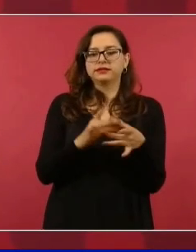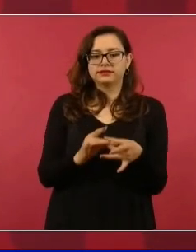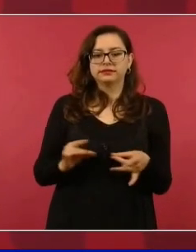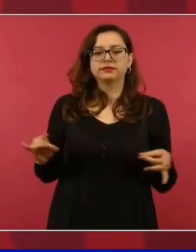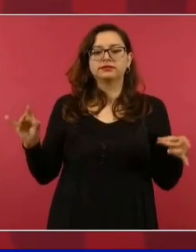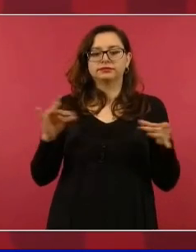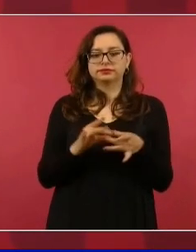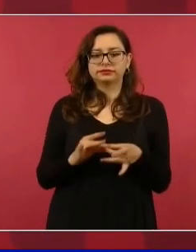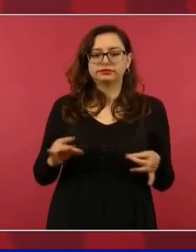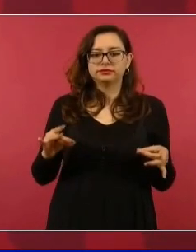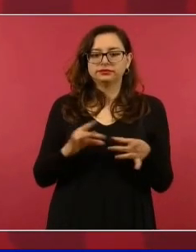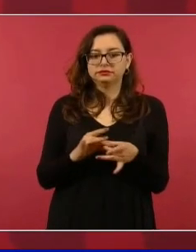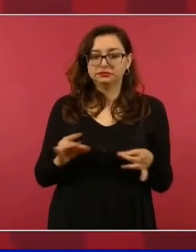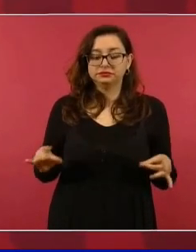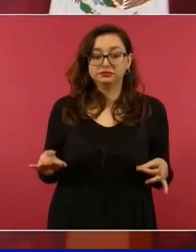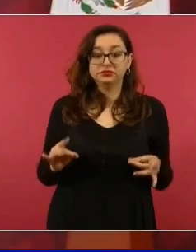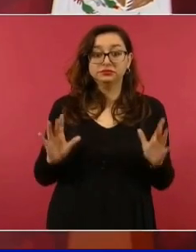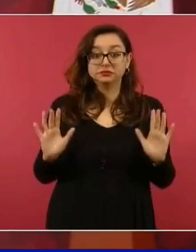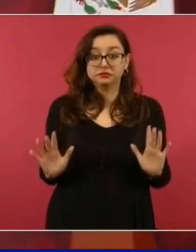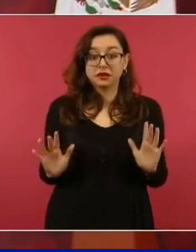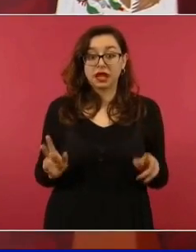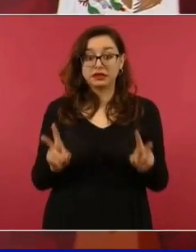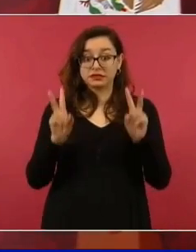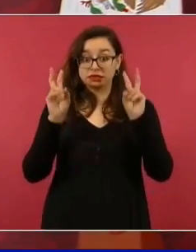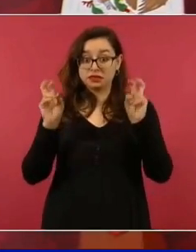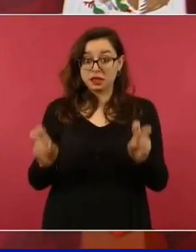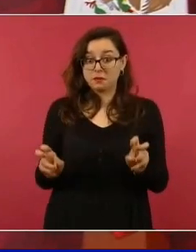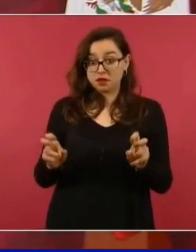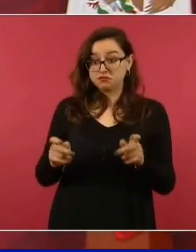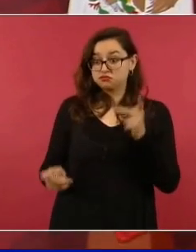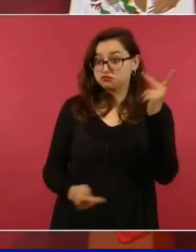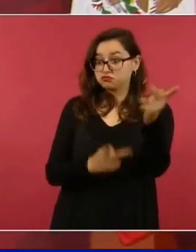vinculatorio, pero lo que nos importa